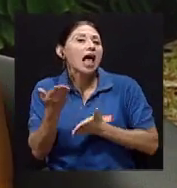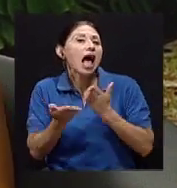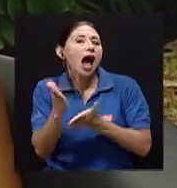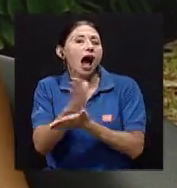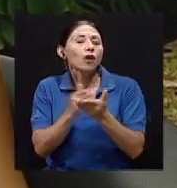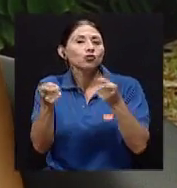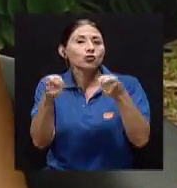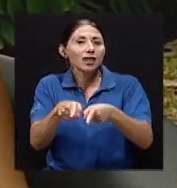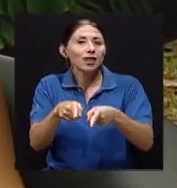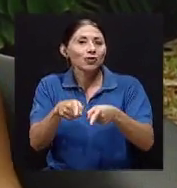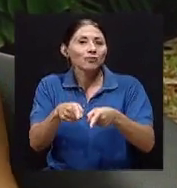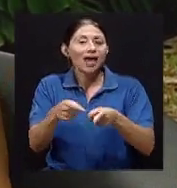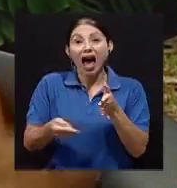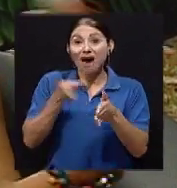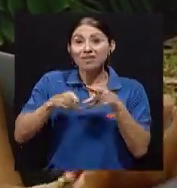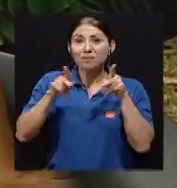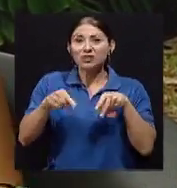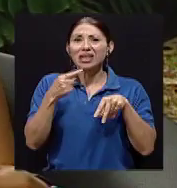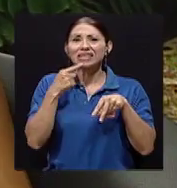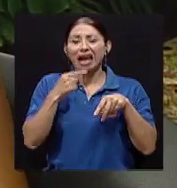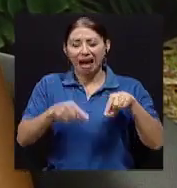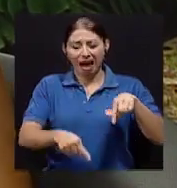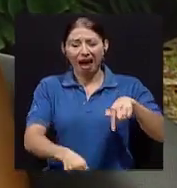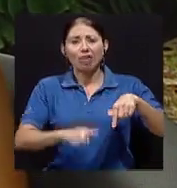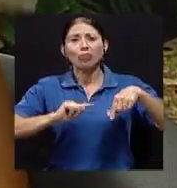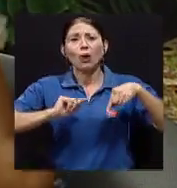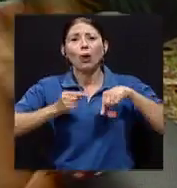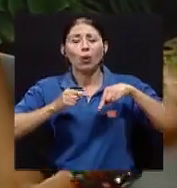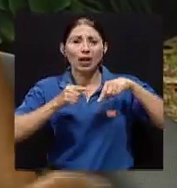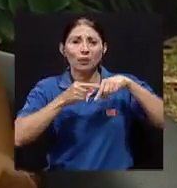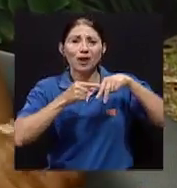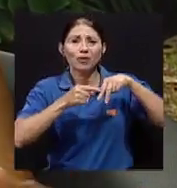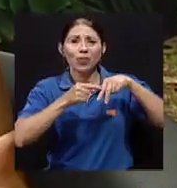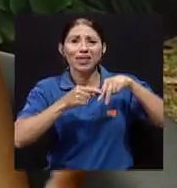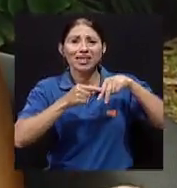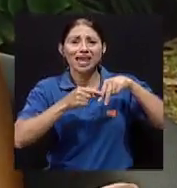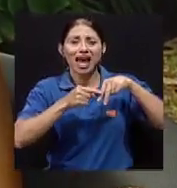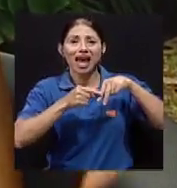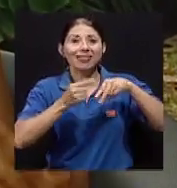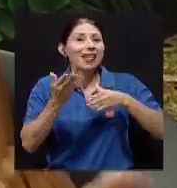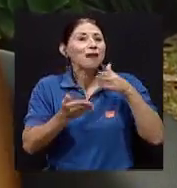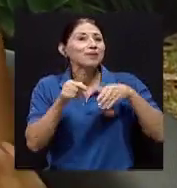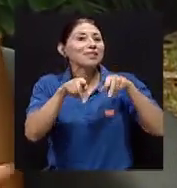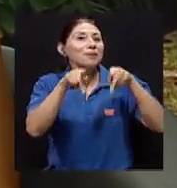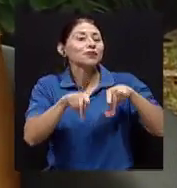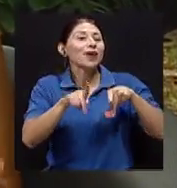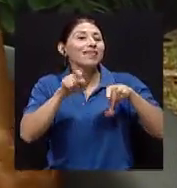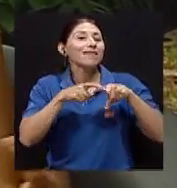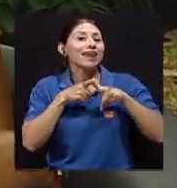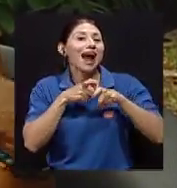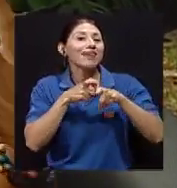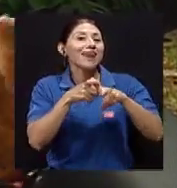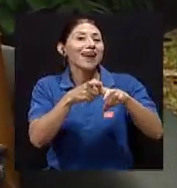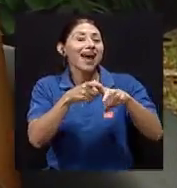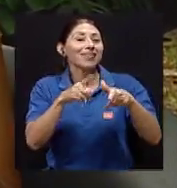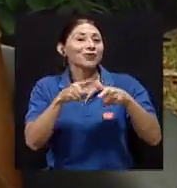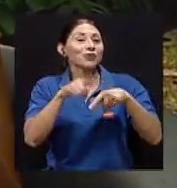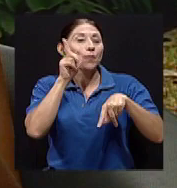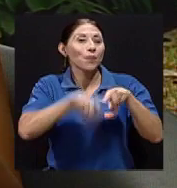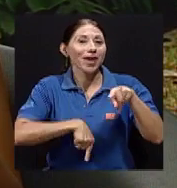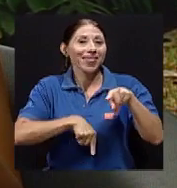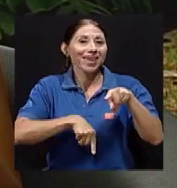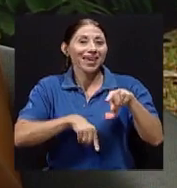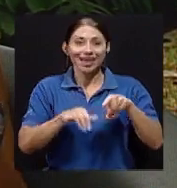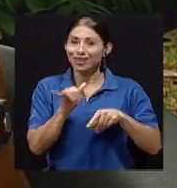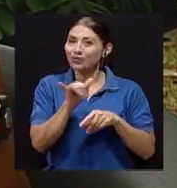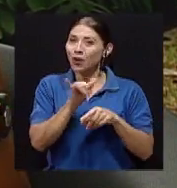me dicen es que es un dolor en esta rodilla y de repente es que tenía que hacer una carrera de atletismo y no podía, entonces bueno, como entrar en un diálogo, nosotros le